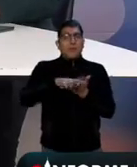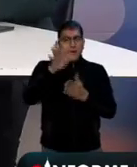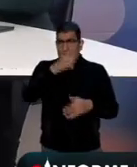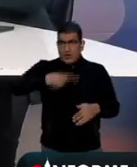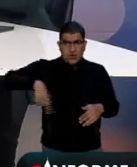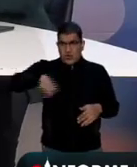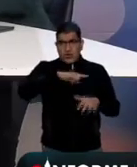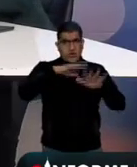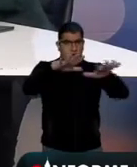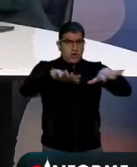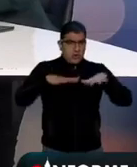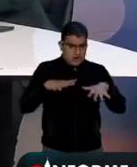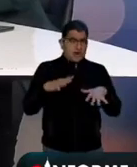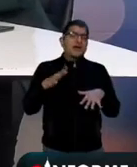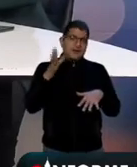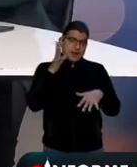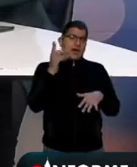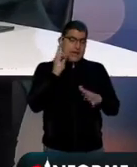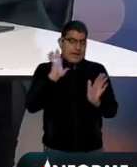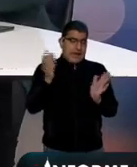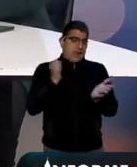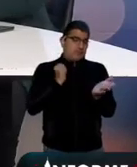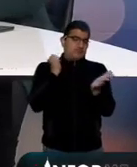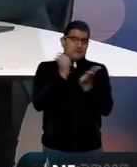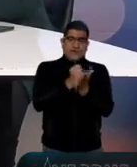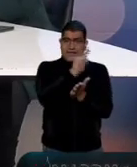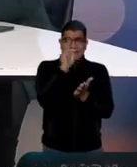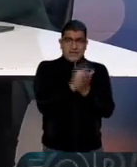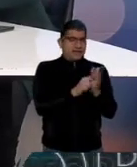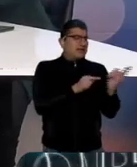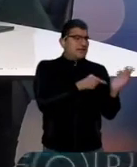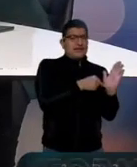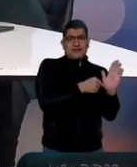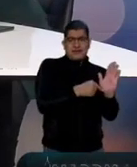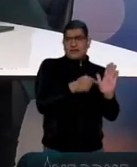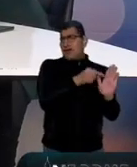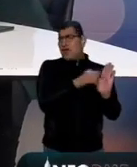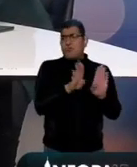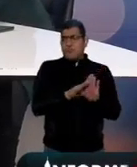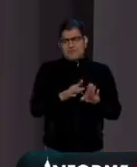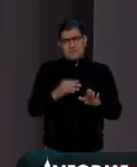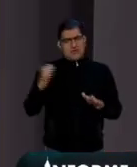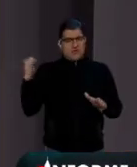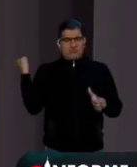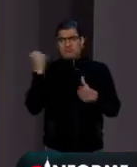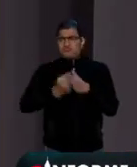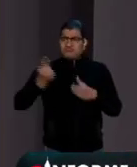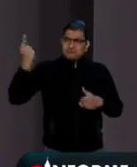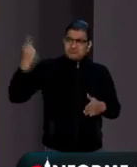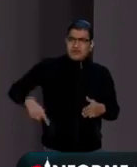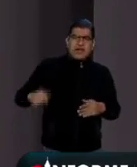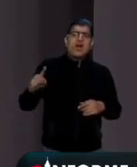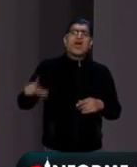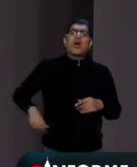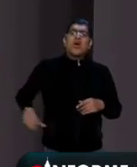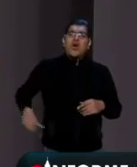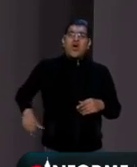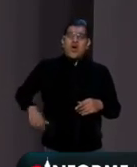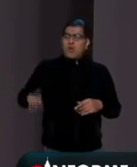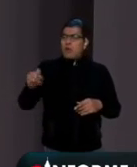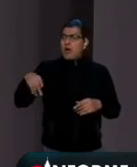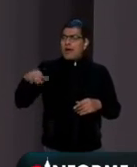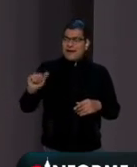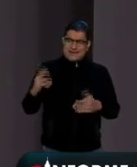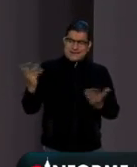parlamentaria aprobó una ley que Lili Telles está presentando como una imposición del gobierno de Morena.